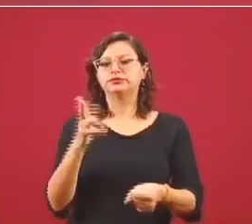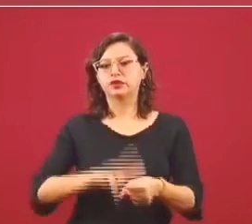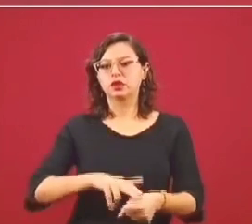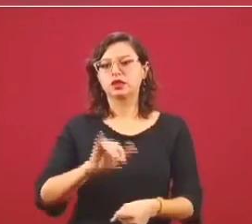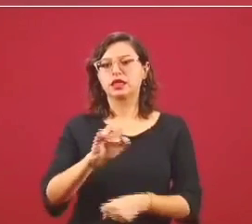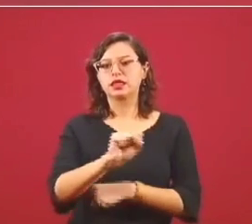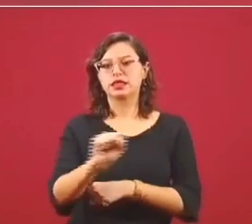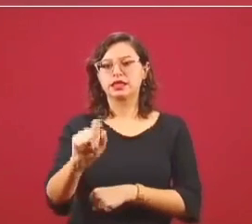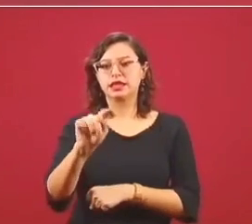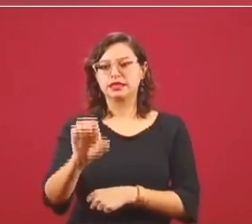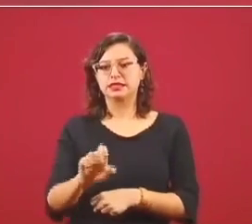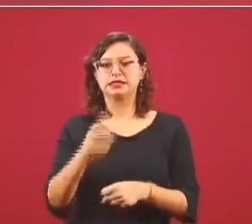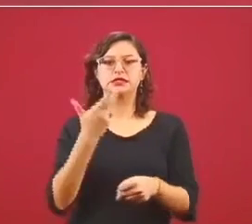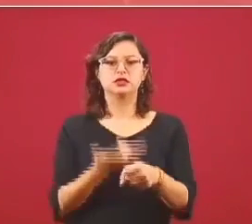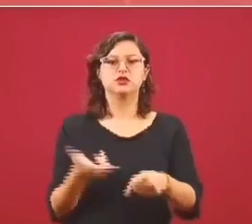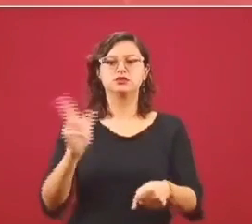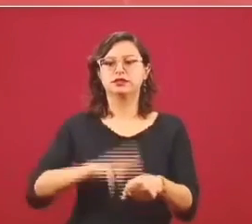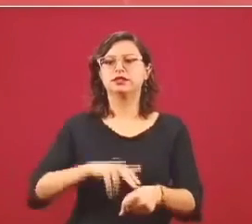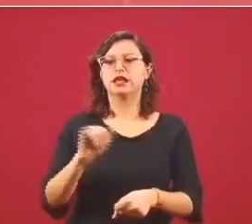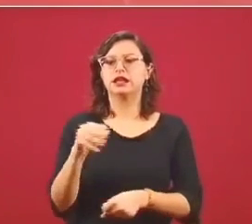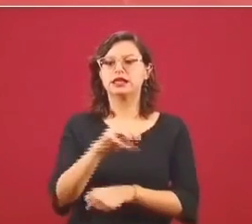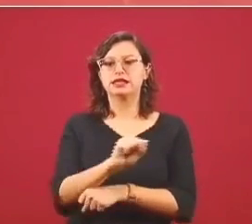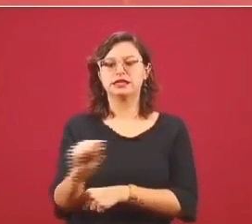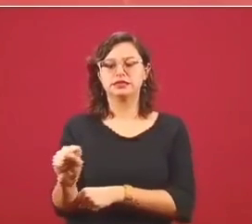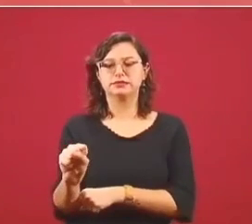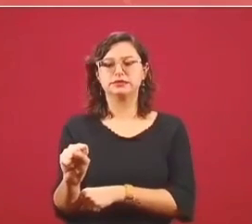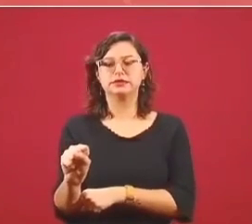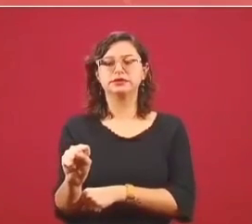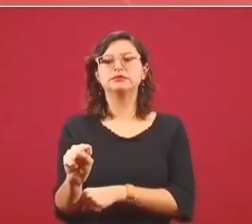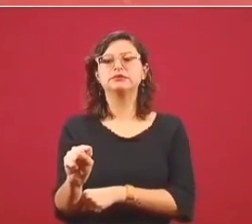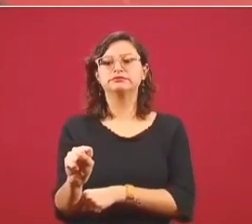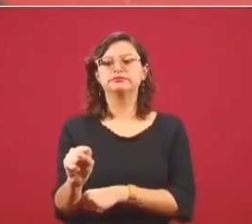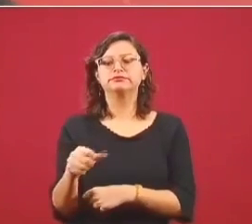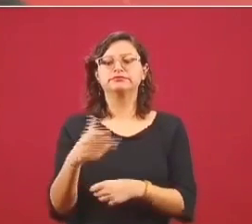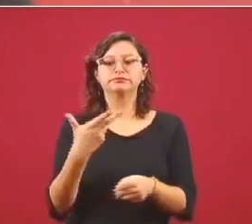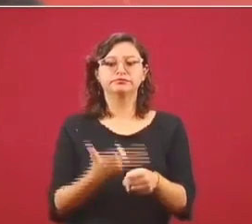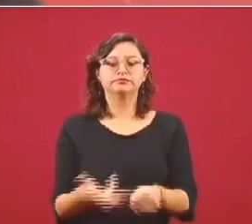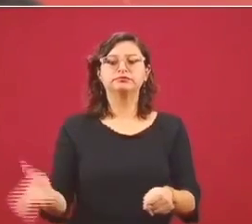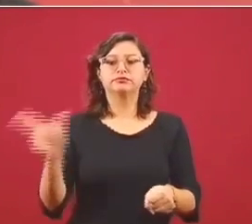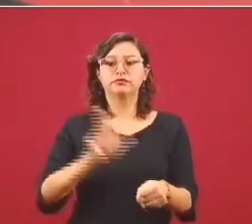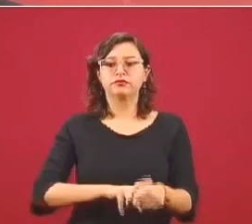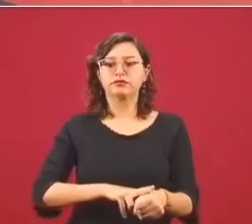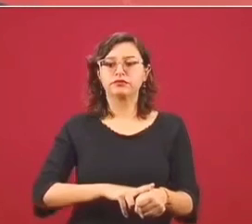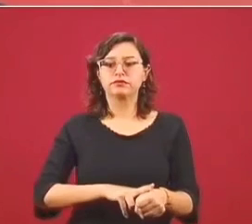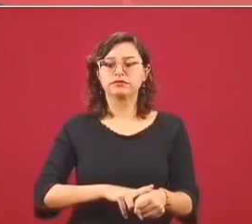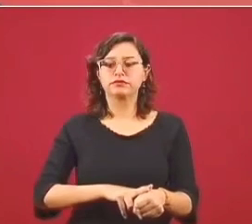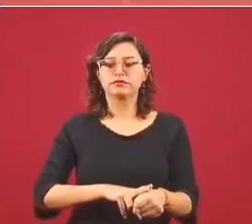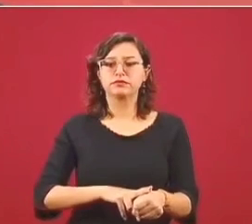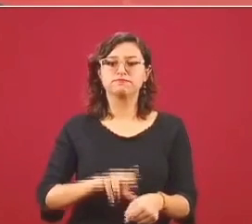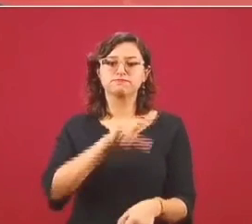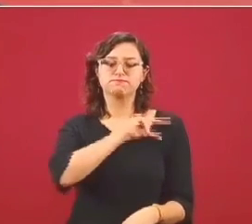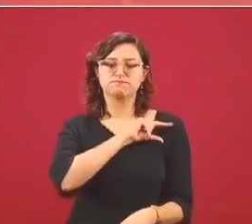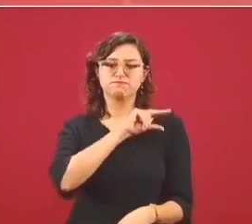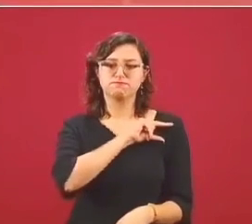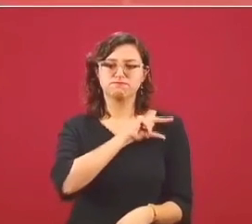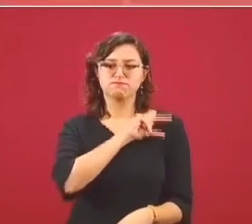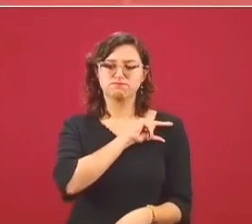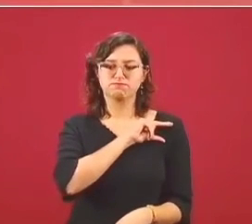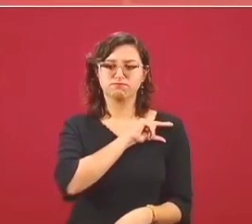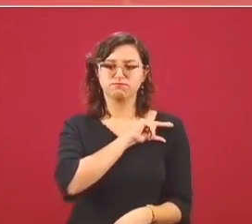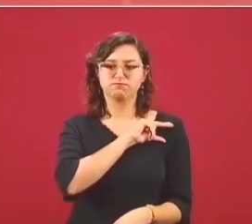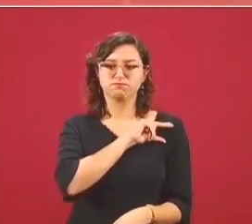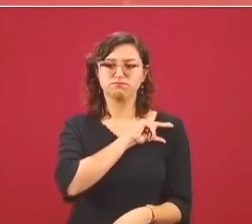del Issste, del Seguro, hospitales privados,